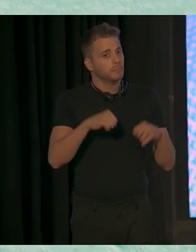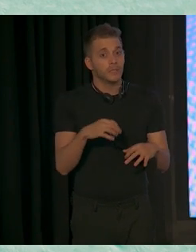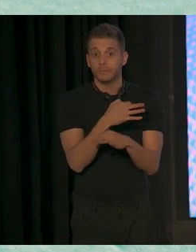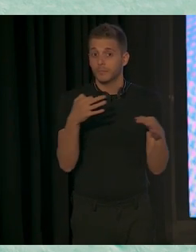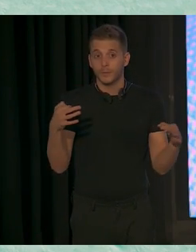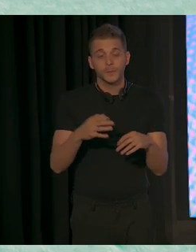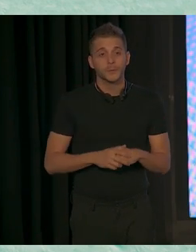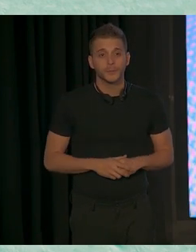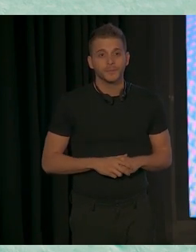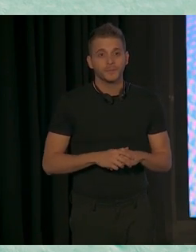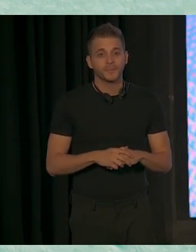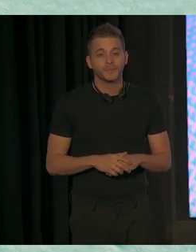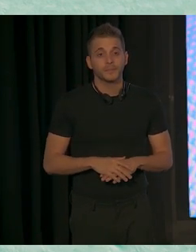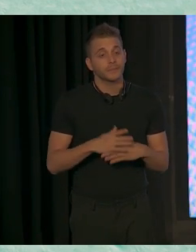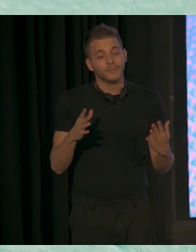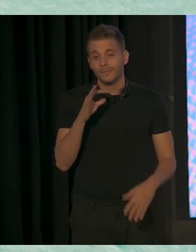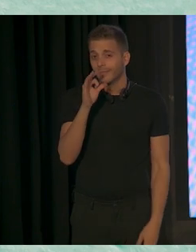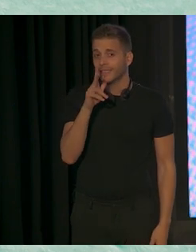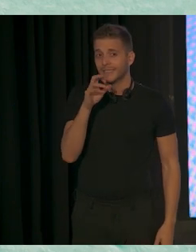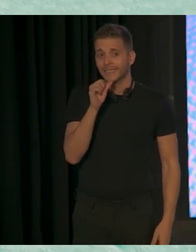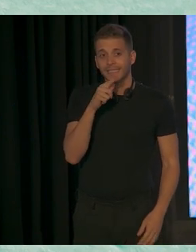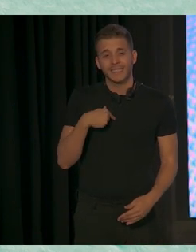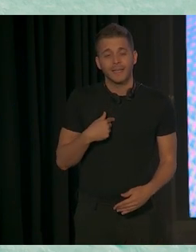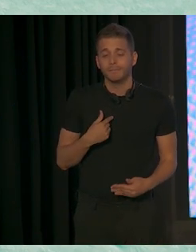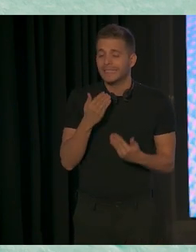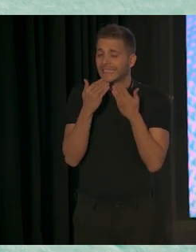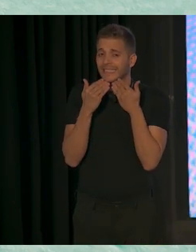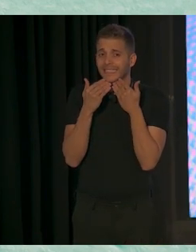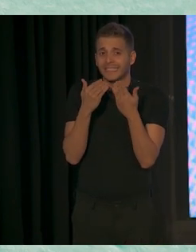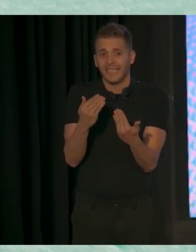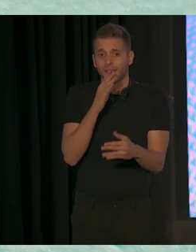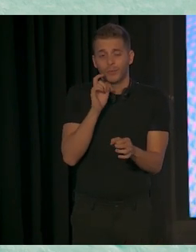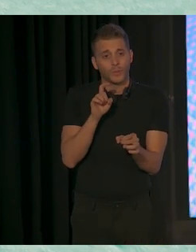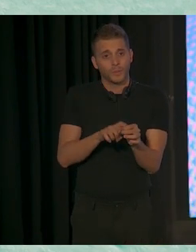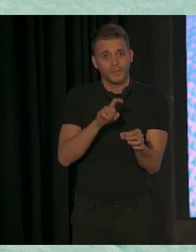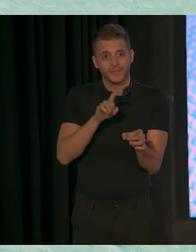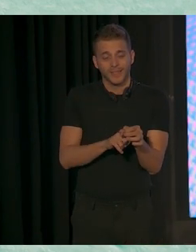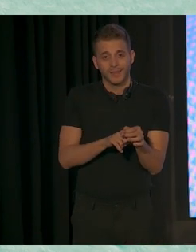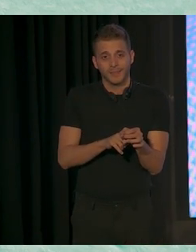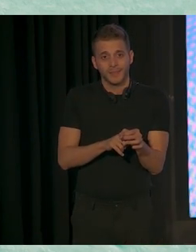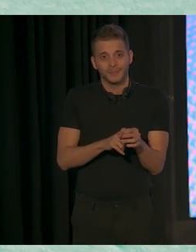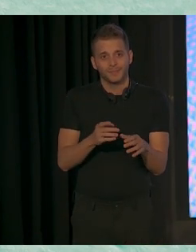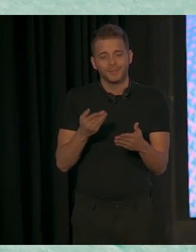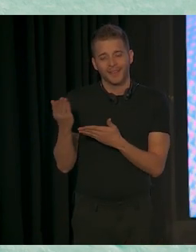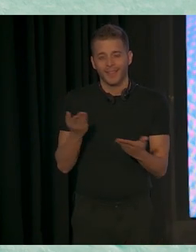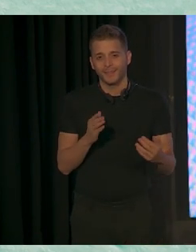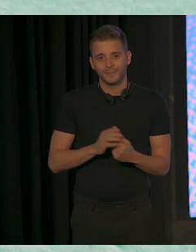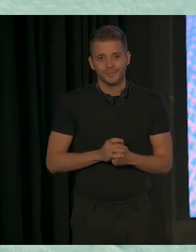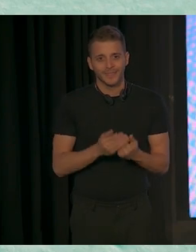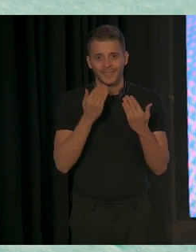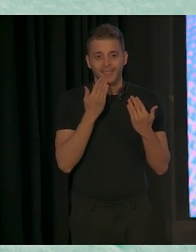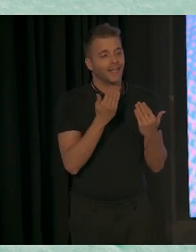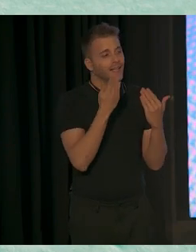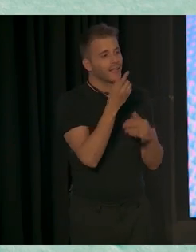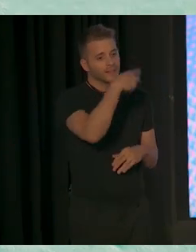pues perfecto. Pues, Sasha, mil gracias por tu participación. Claro. Bueno, adelante. ¡Gracias a ustedes!